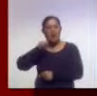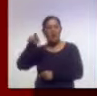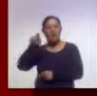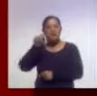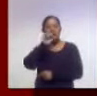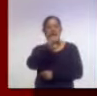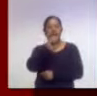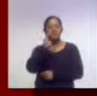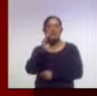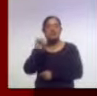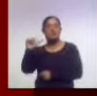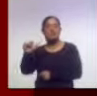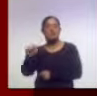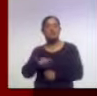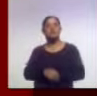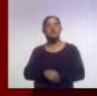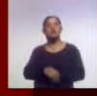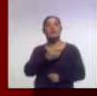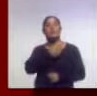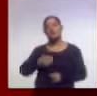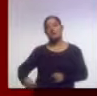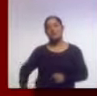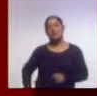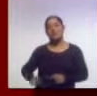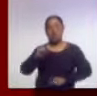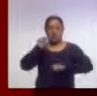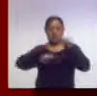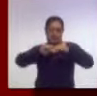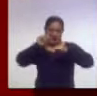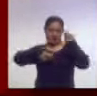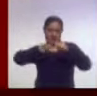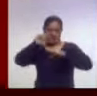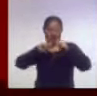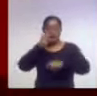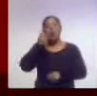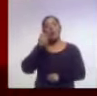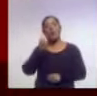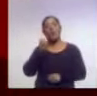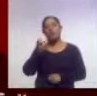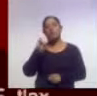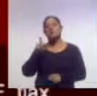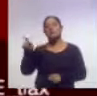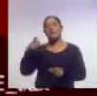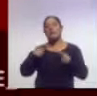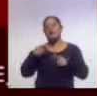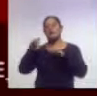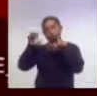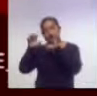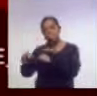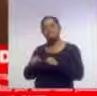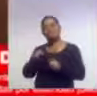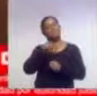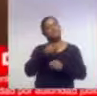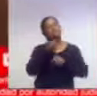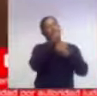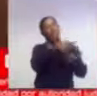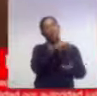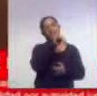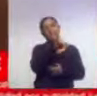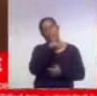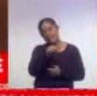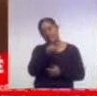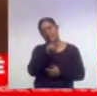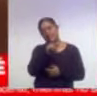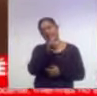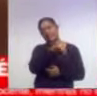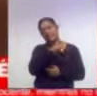San Francisco a Tezcat 5, en el municipio de Tetla de la Solidaridad. Por estos hechos, el imputado fue asegurado y puesto a disposición del agente del Ministerio